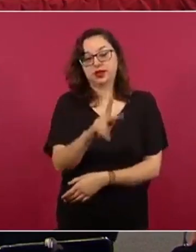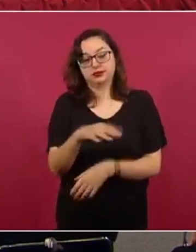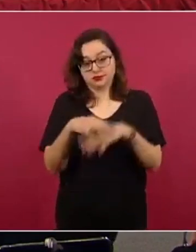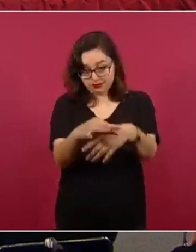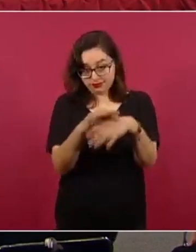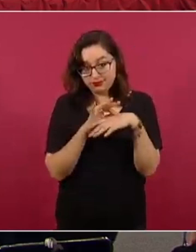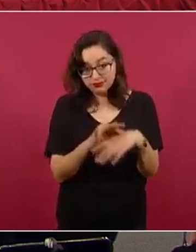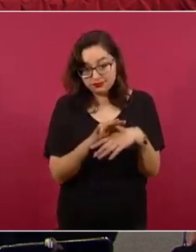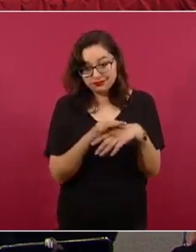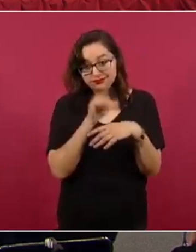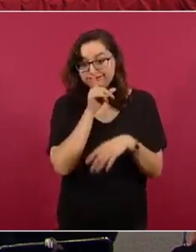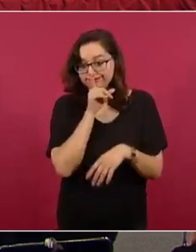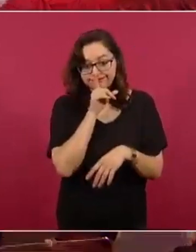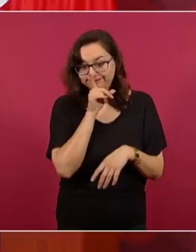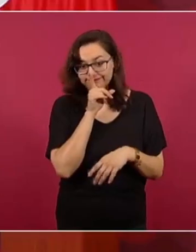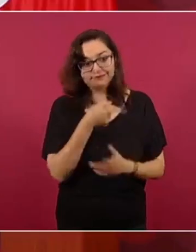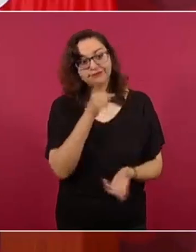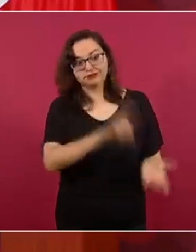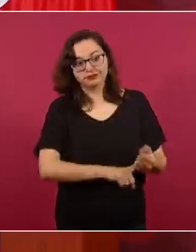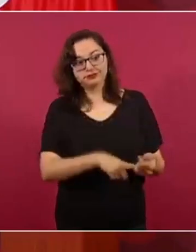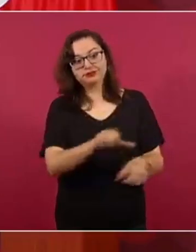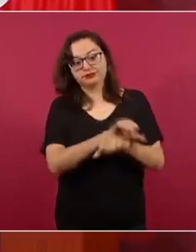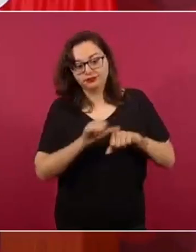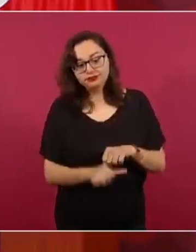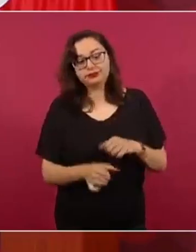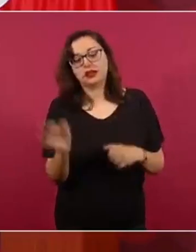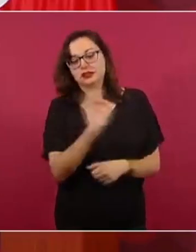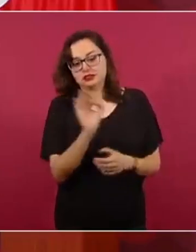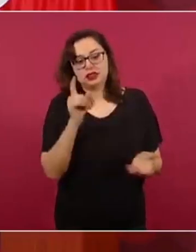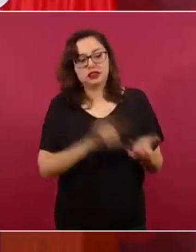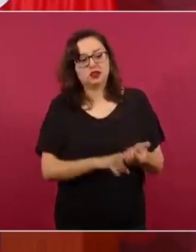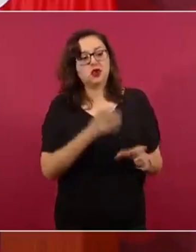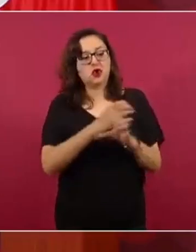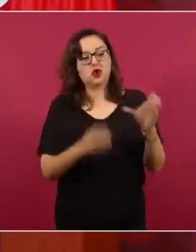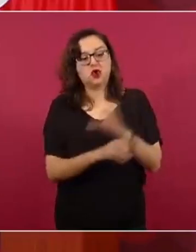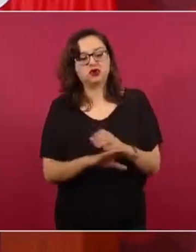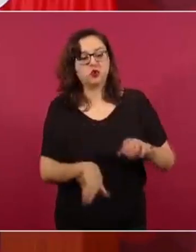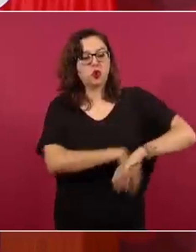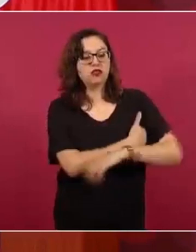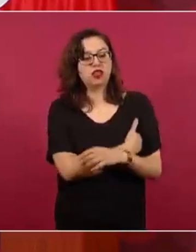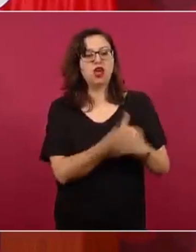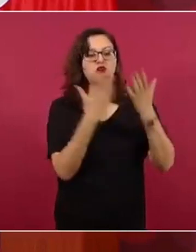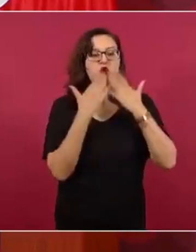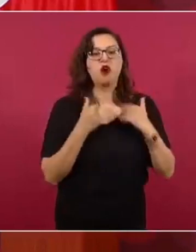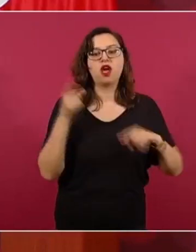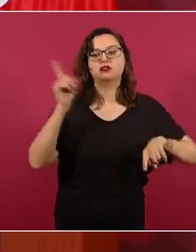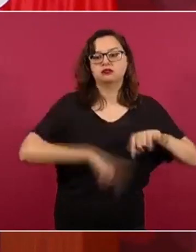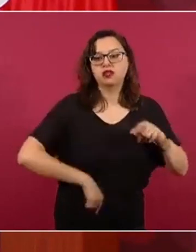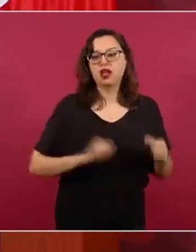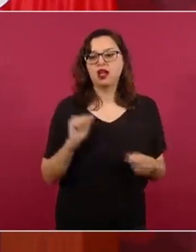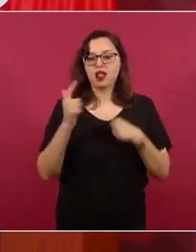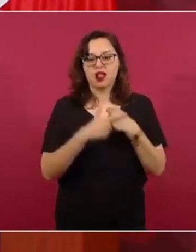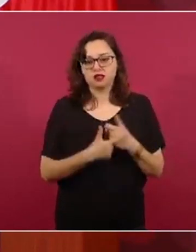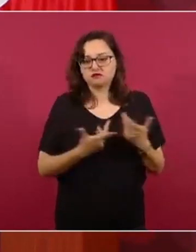no esté operando o esté sirviendo como un almacén o como una bodega. Entonces, se trató de ir directamente al lugar de